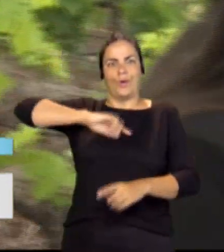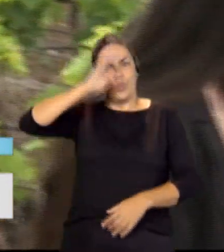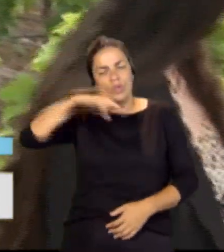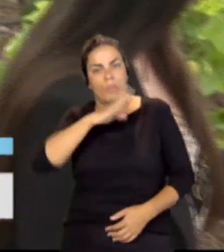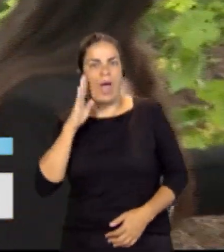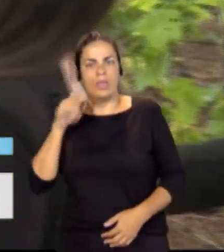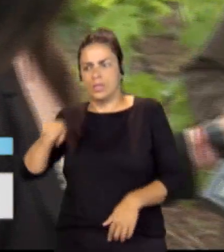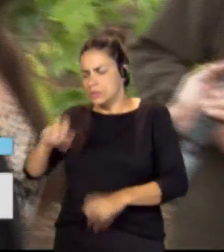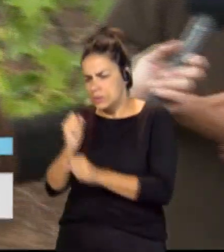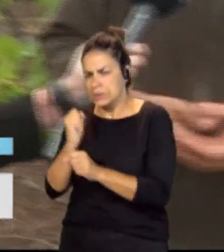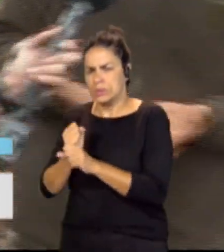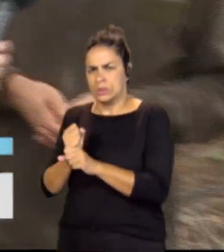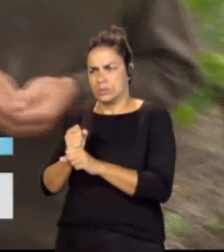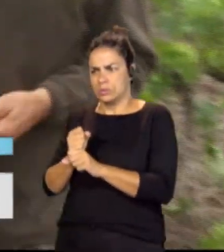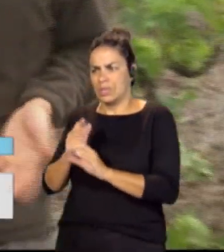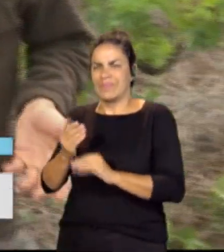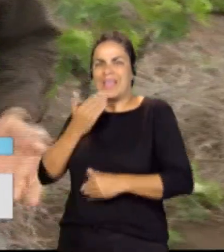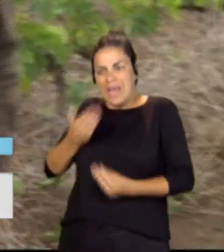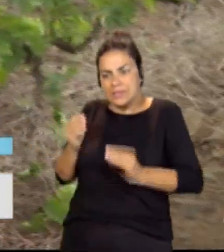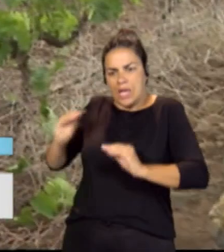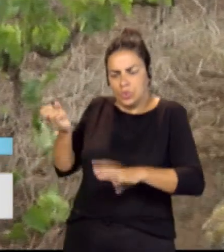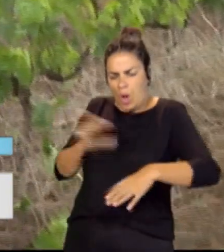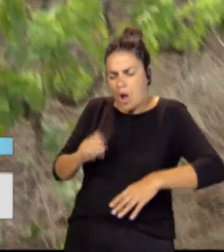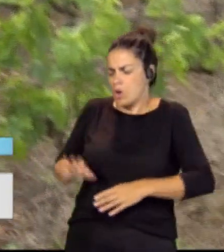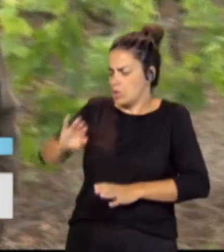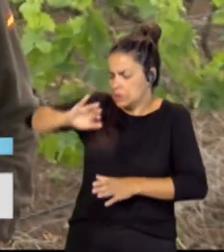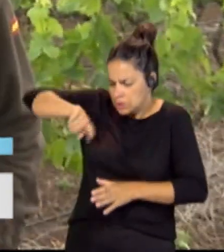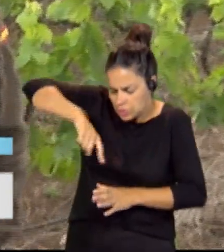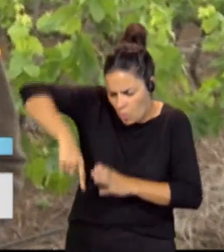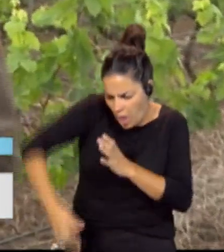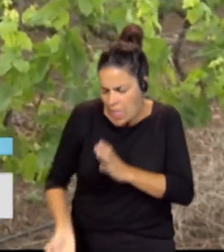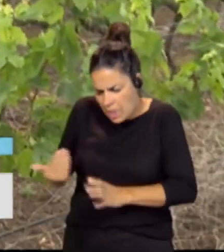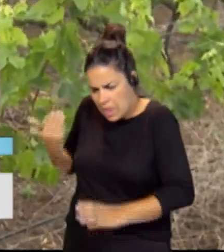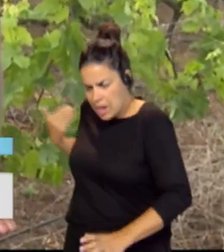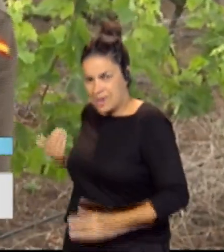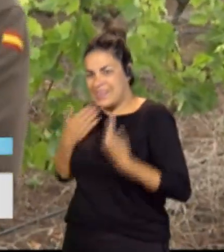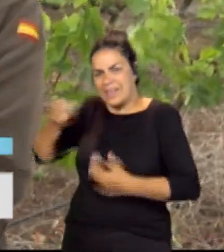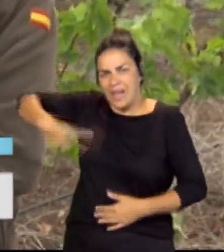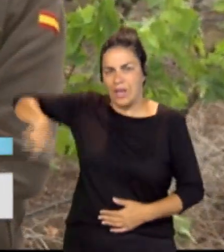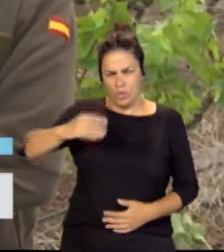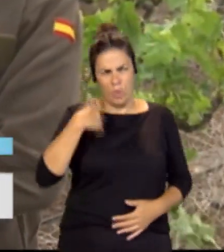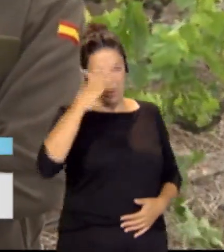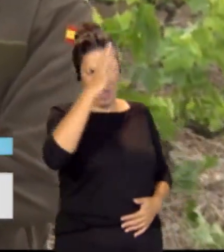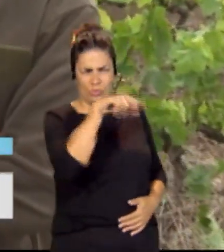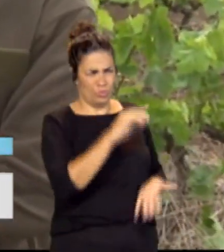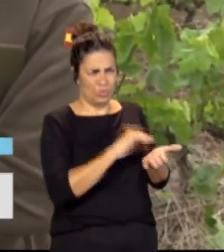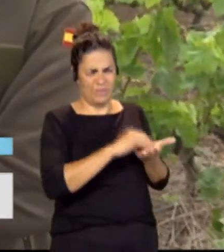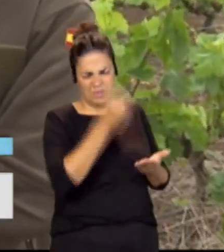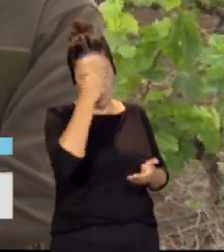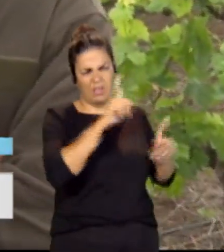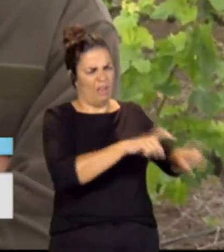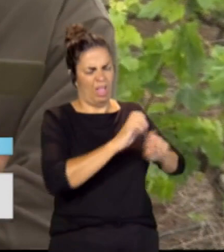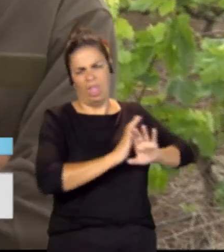horadaron en el terreno con sus ahorros. Me imagino que tú incluso a veces te has planteado dejar el campo por las dificultades que están teniendo.